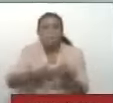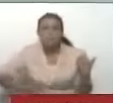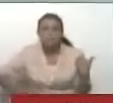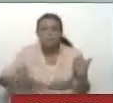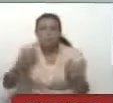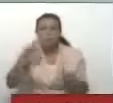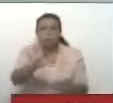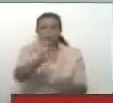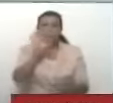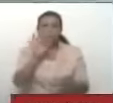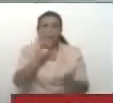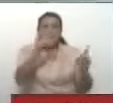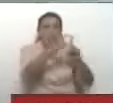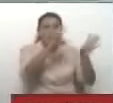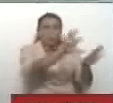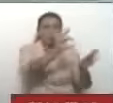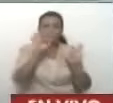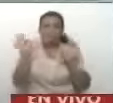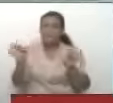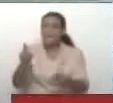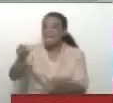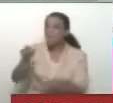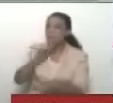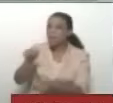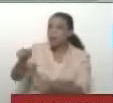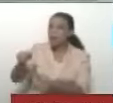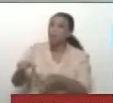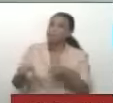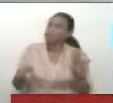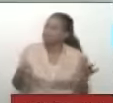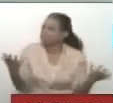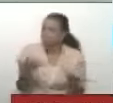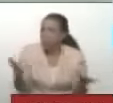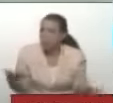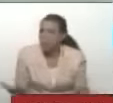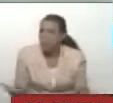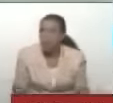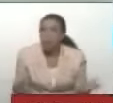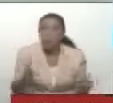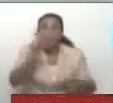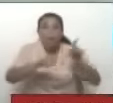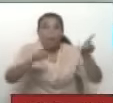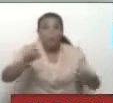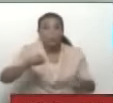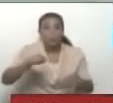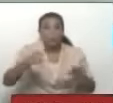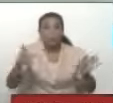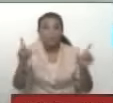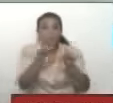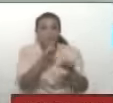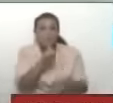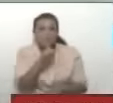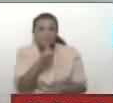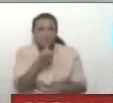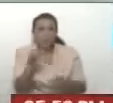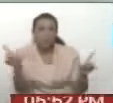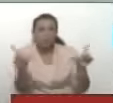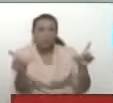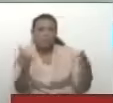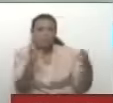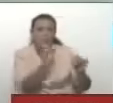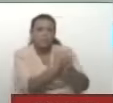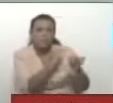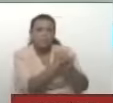cuál fue sacada en contexto. Vamos a revisar, antes de pasar al video, cuáles fueron los portales de medios de